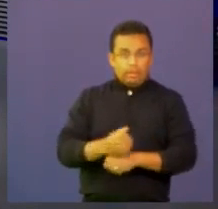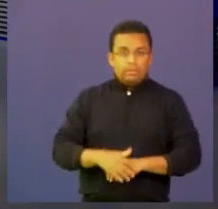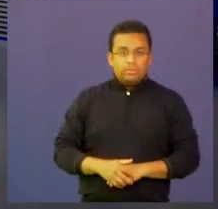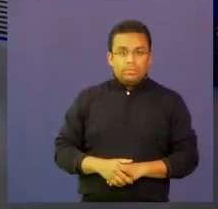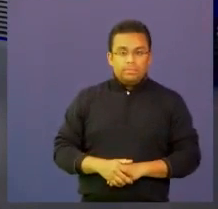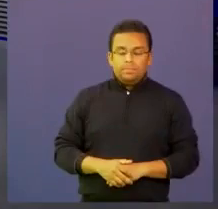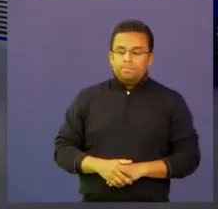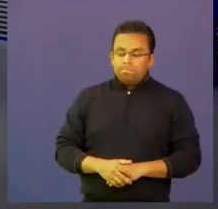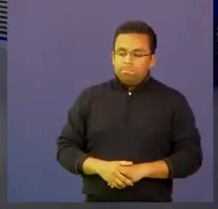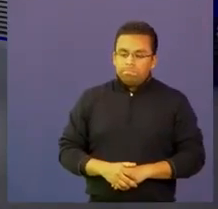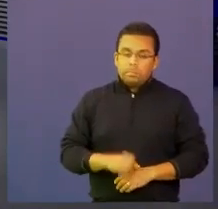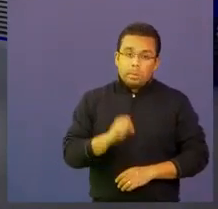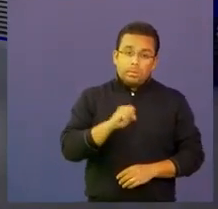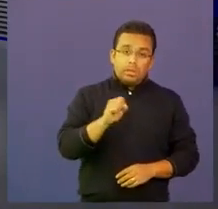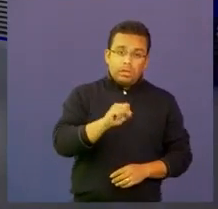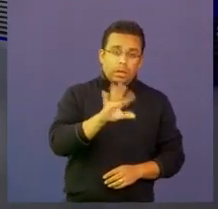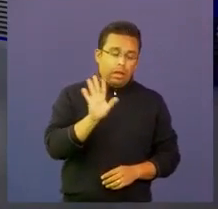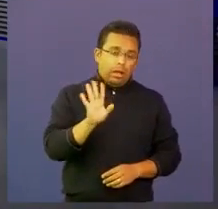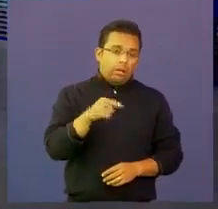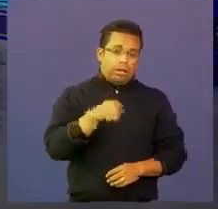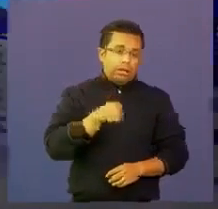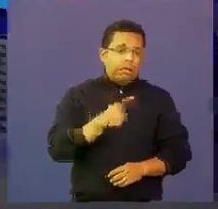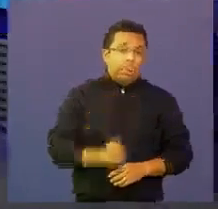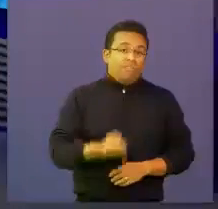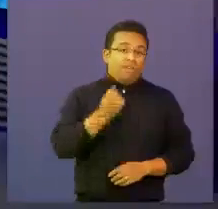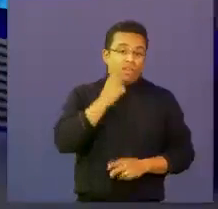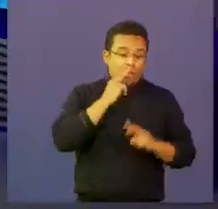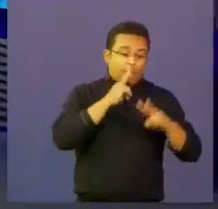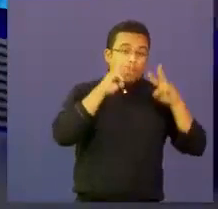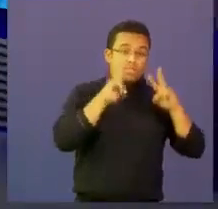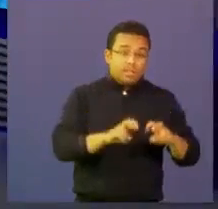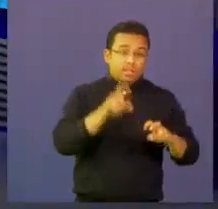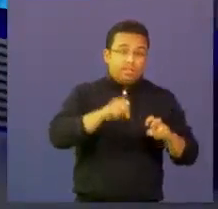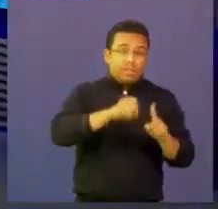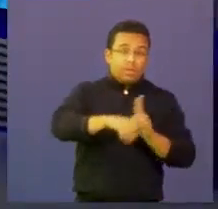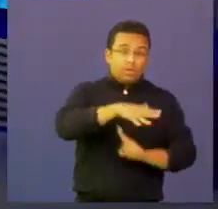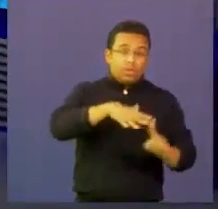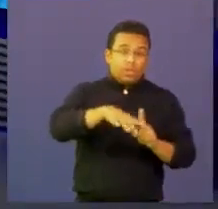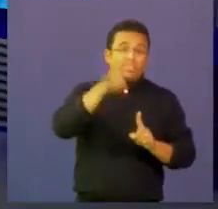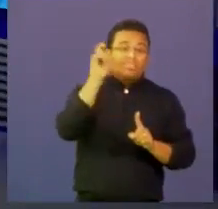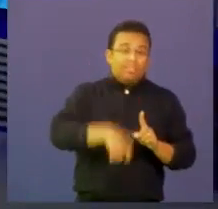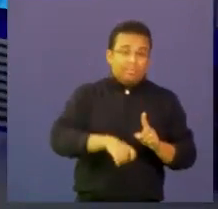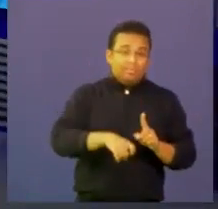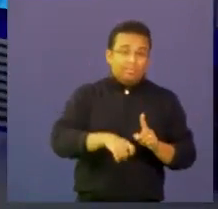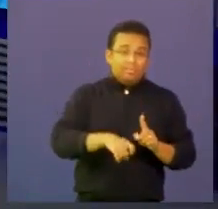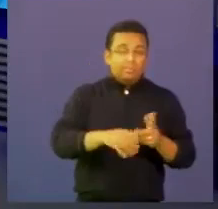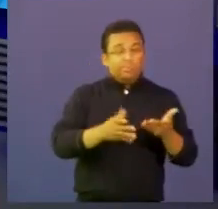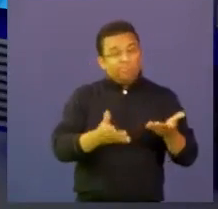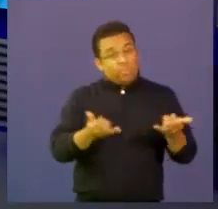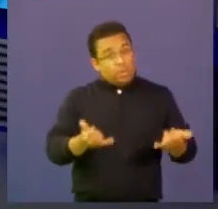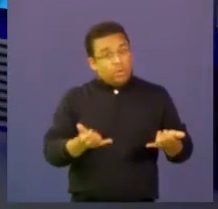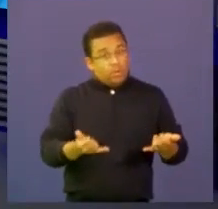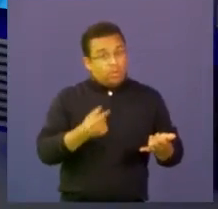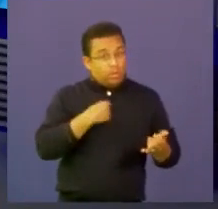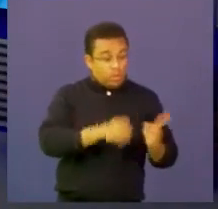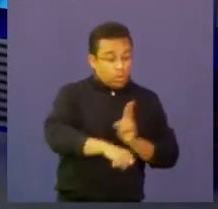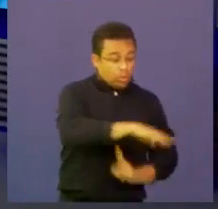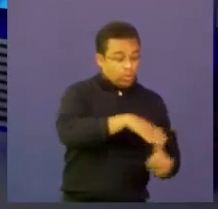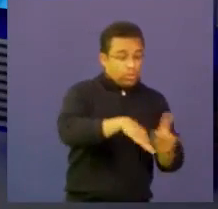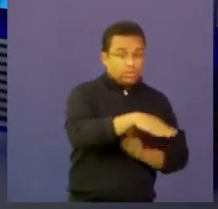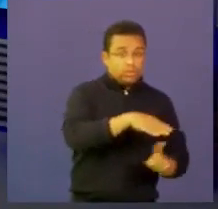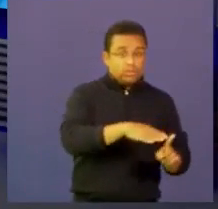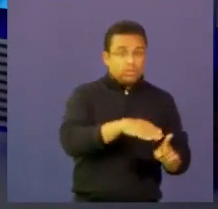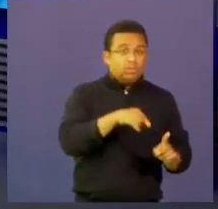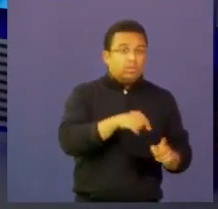sin tener en cuenta el contexto no sirve. Así es. Y en este momento el contexto que nosotros tenemos